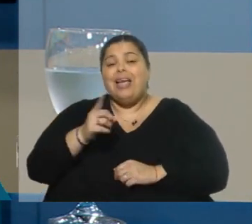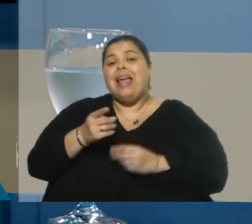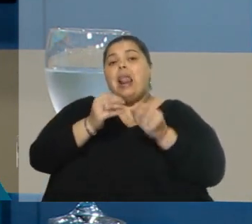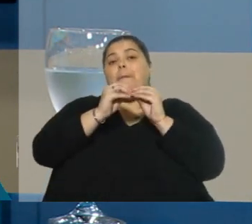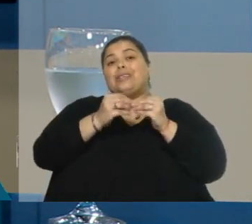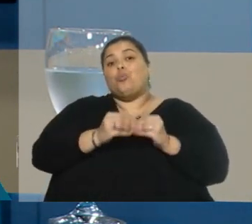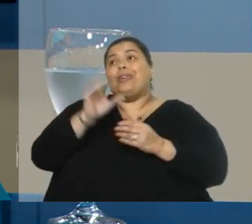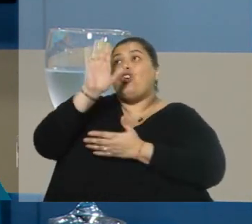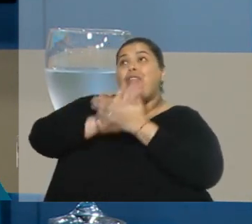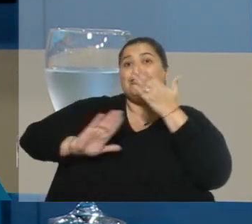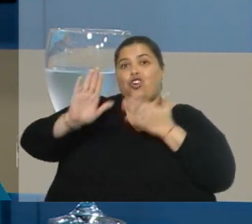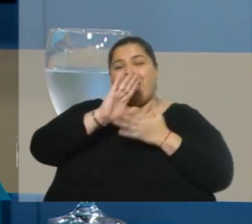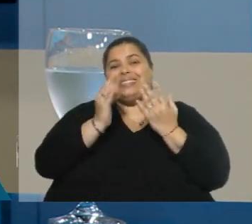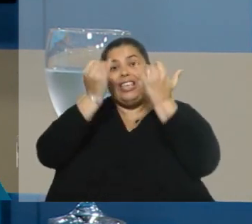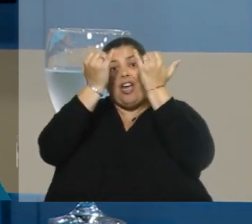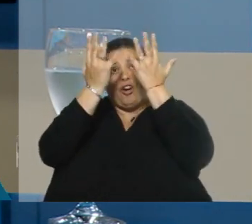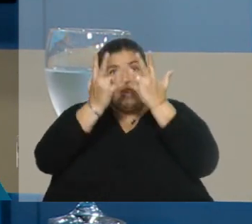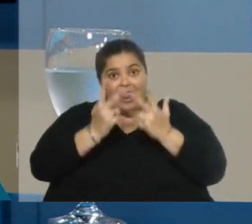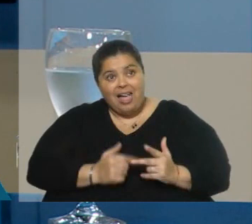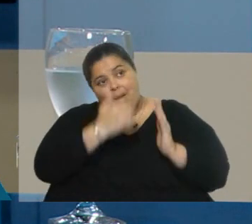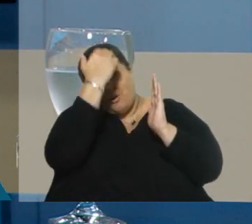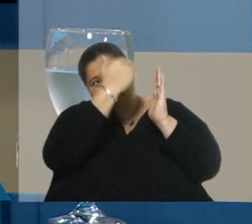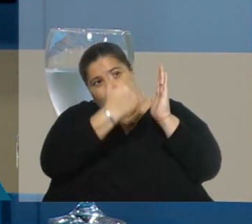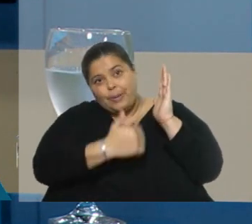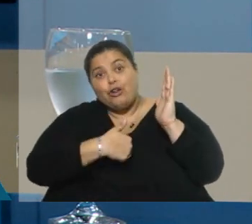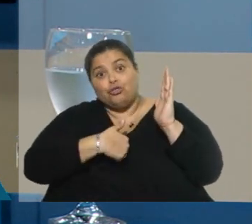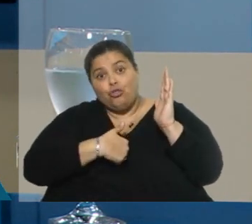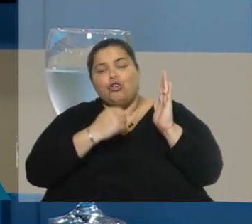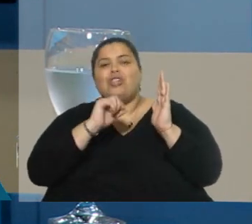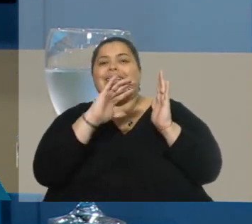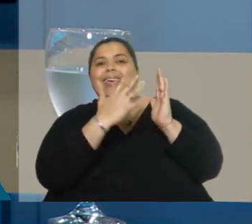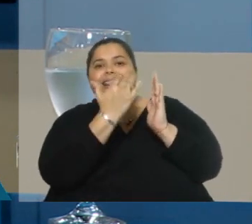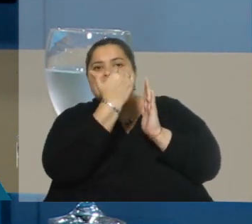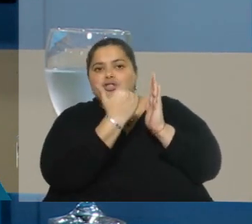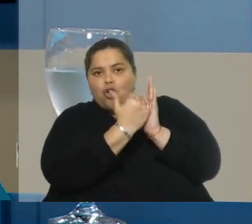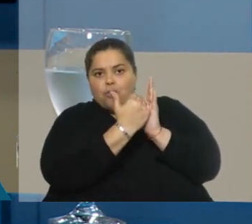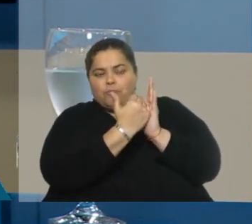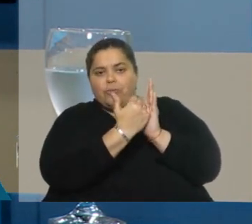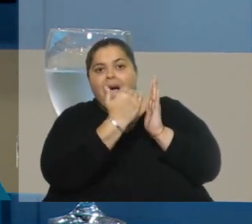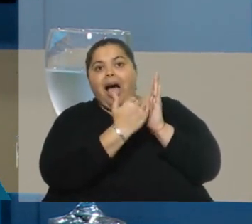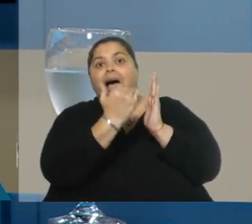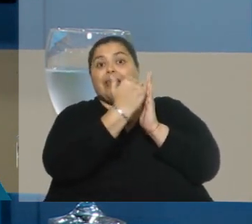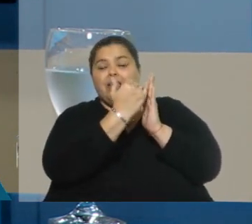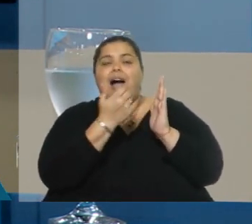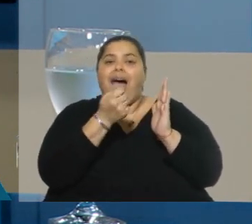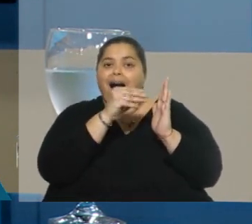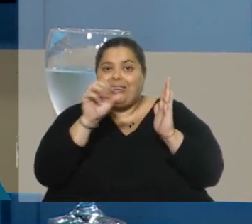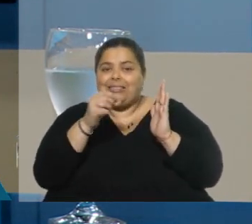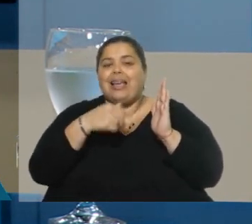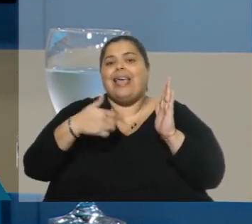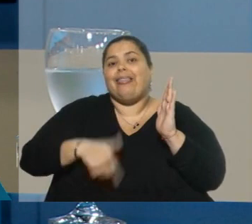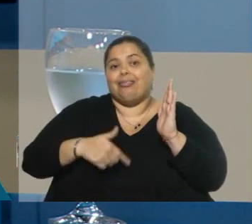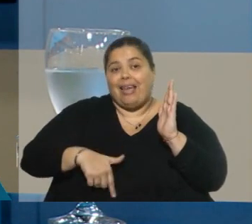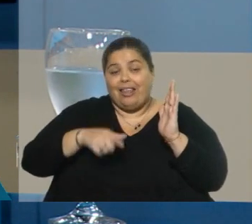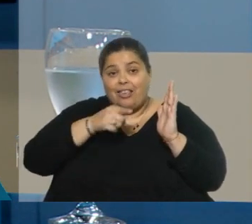organismos, a los incisos de acuerdo a la dotación presupuestal, estamos en quinto lugar. Abajo solo de ACE, del Ministerio del Interior, del ANEP